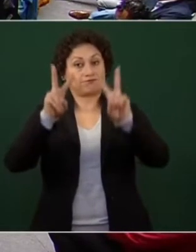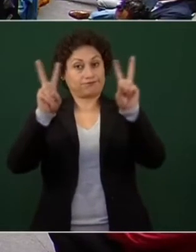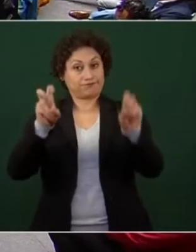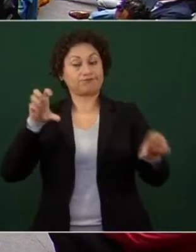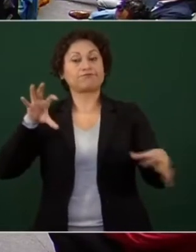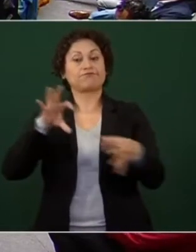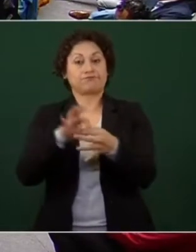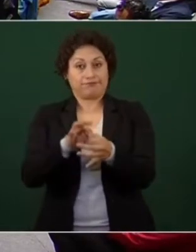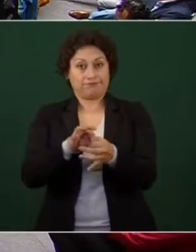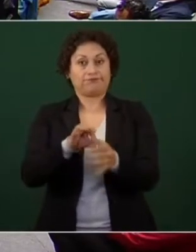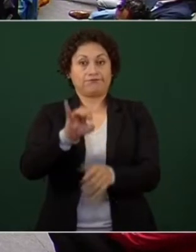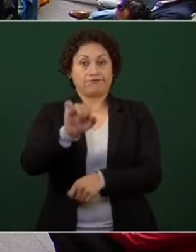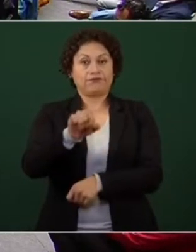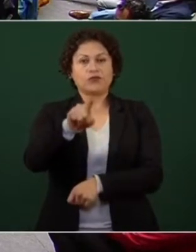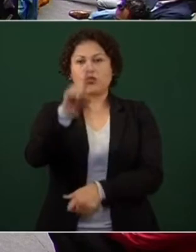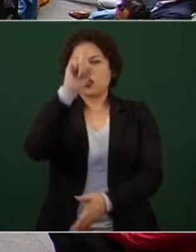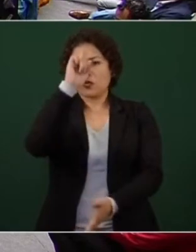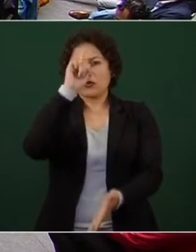a nivel mundial